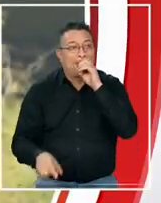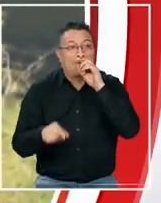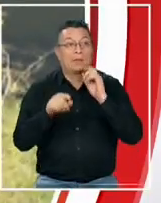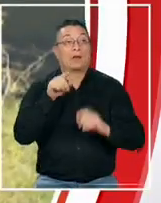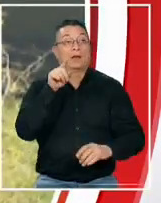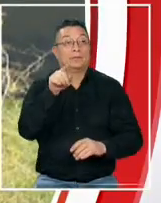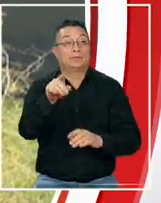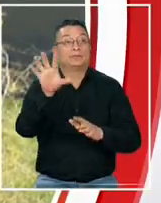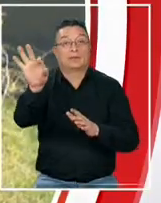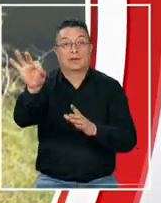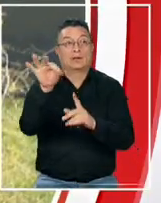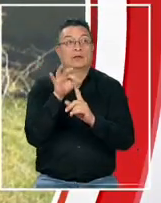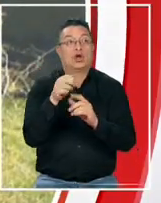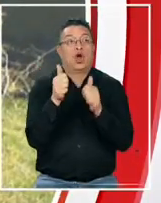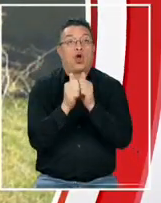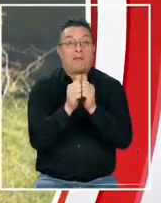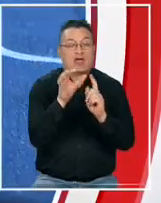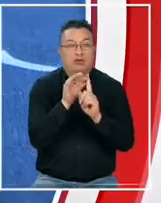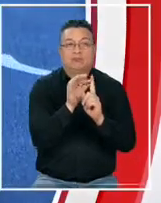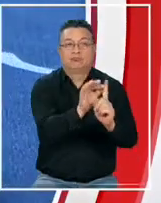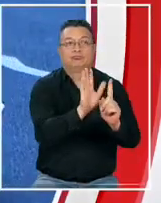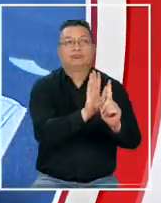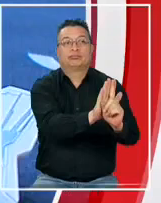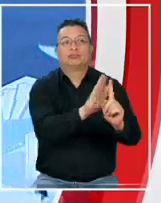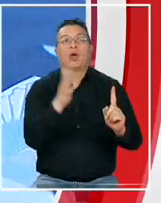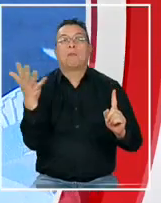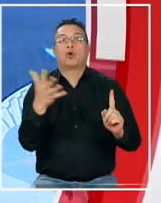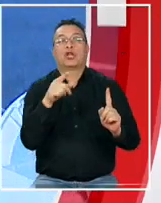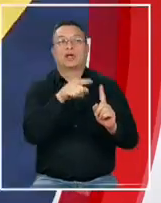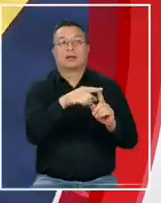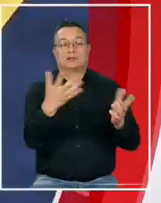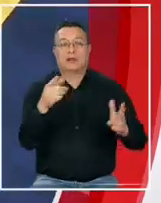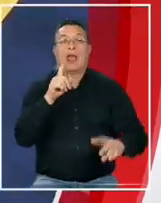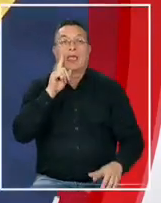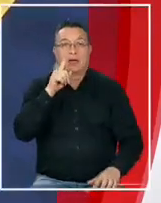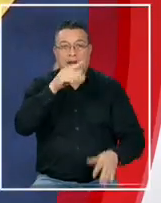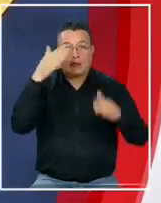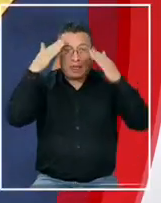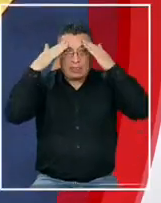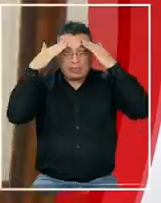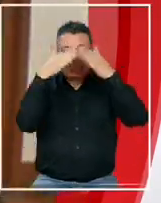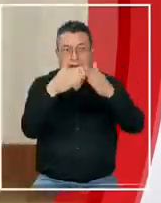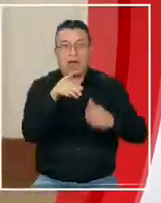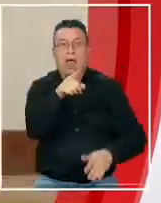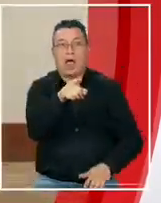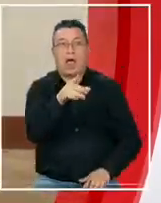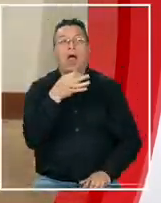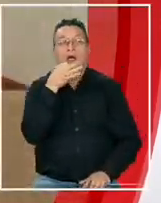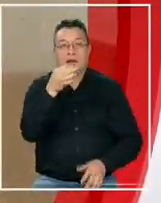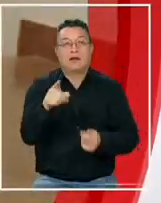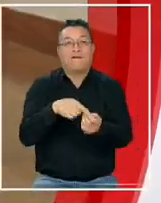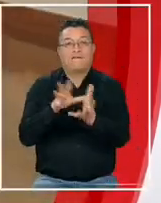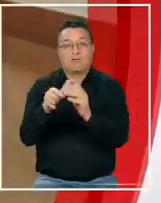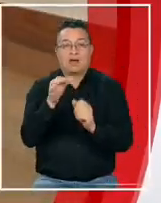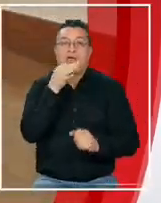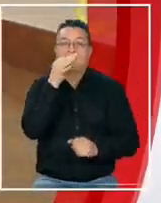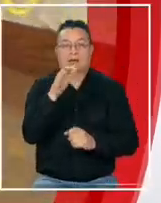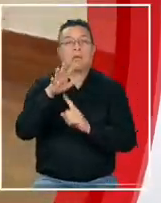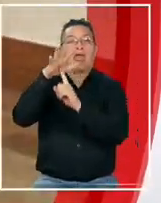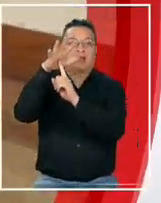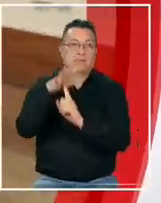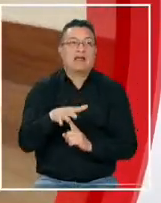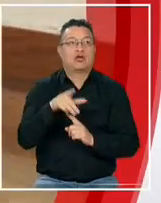Fue aislado de sus compañeros debido a su condición de trastorno del espectro autista. Esto lo afirma una familia que acusa discriminación